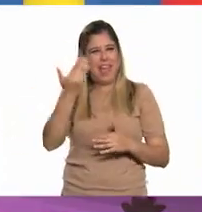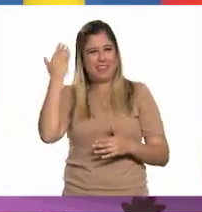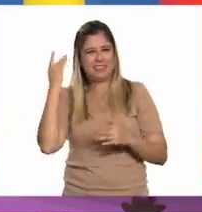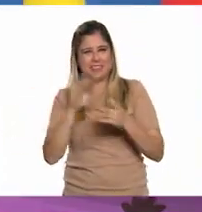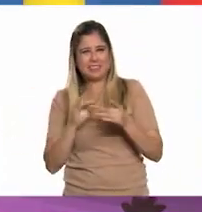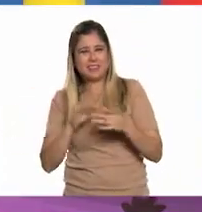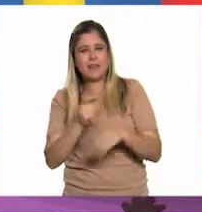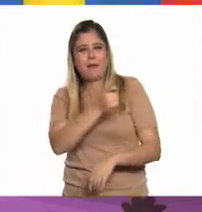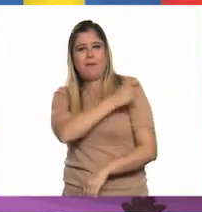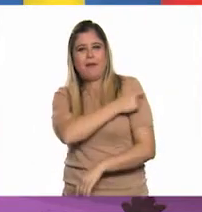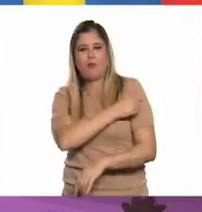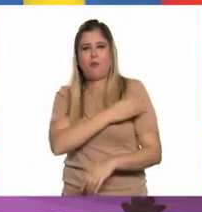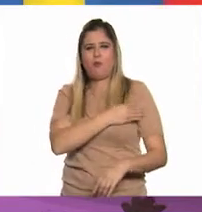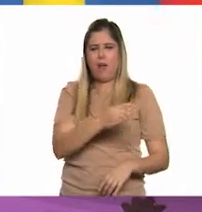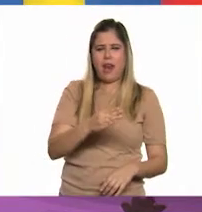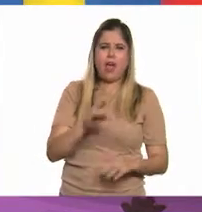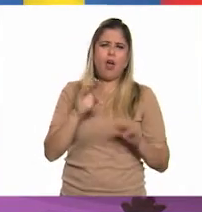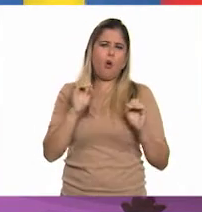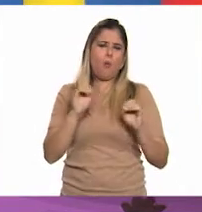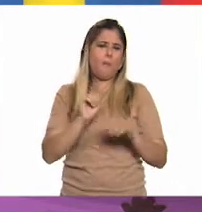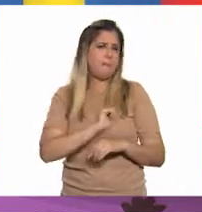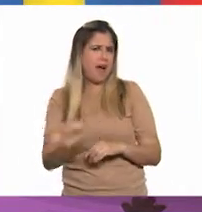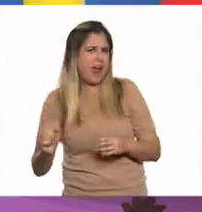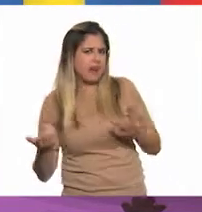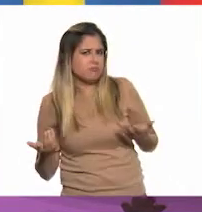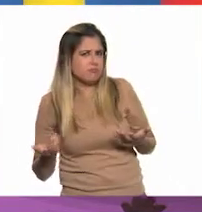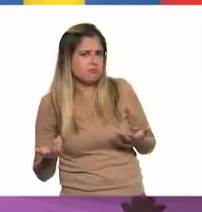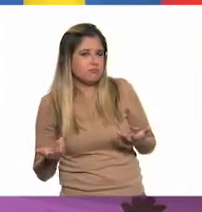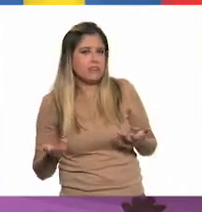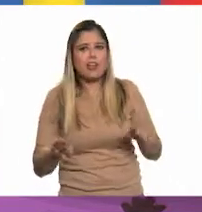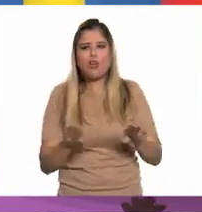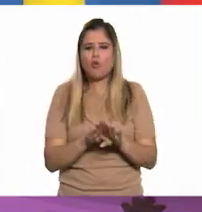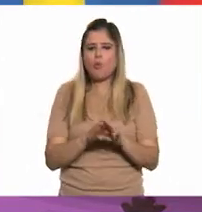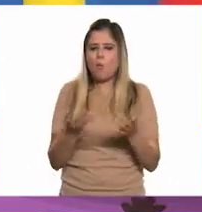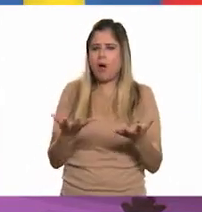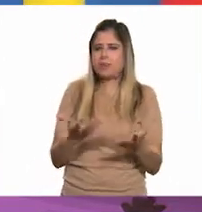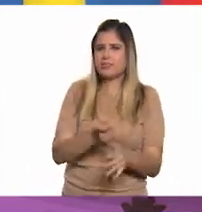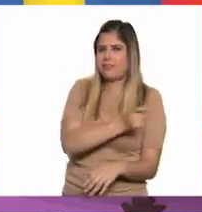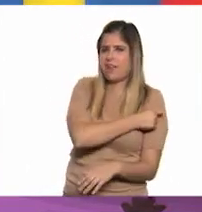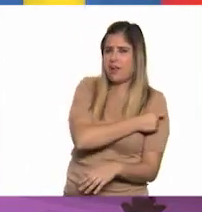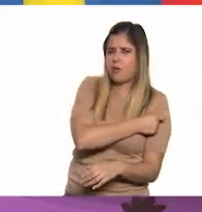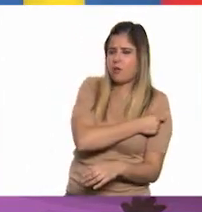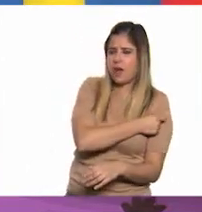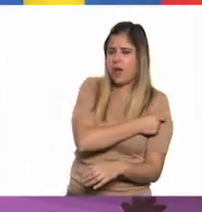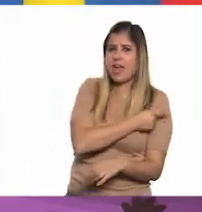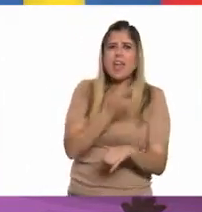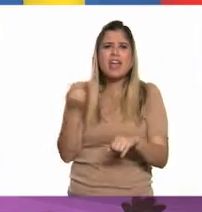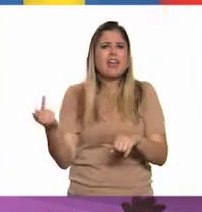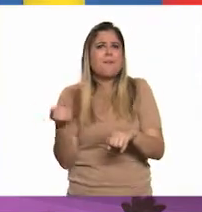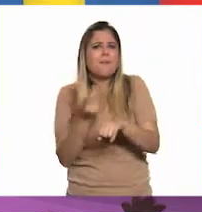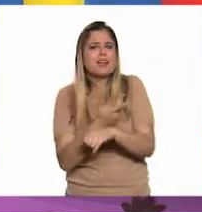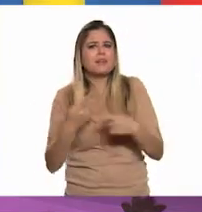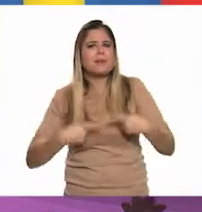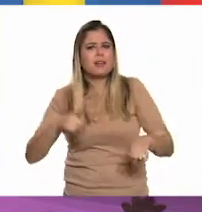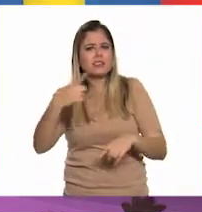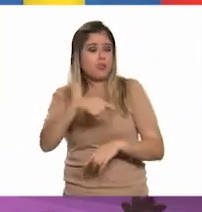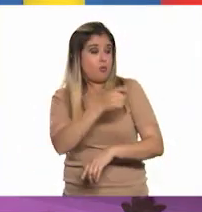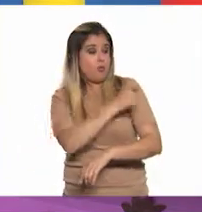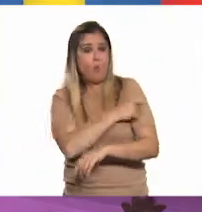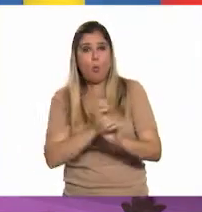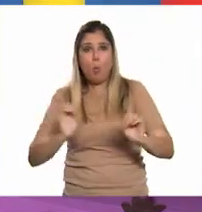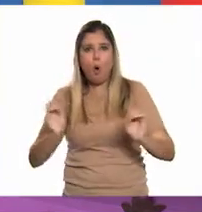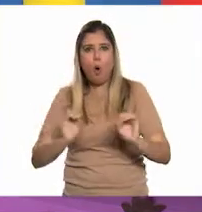¿Las vacunas son buenas o son malas? ¿Cómo se hacen las vacunas? ¿Qué pasaría si las personas no se vacunaran?